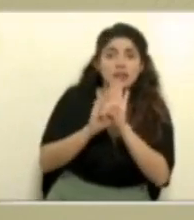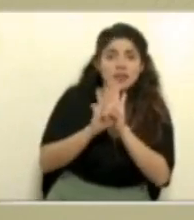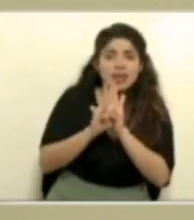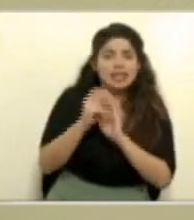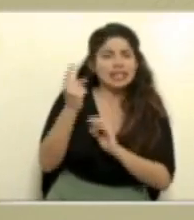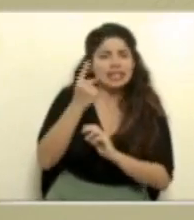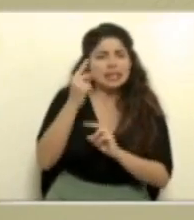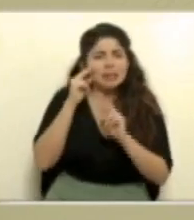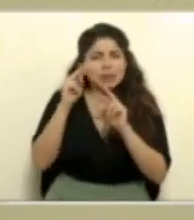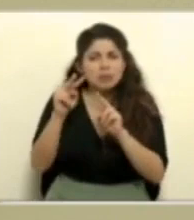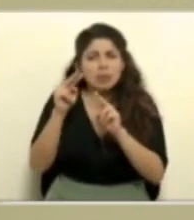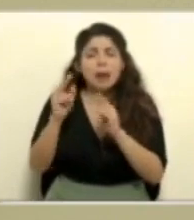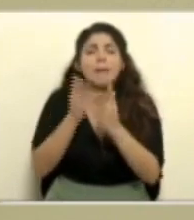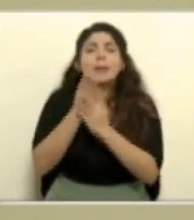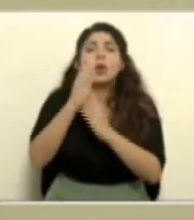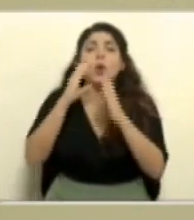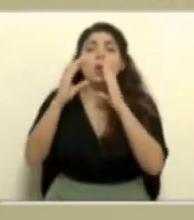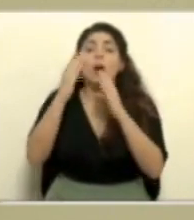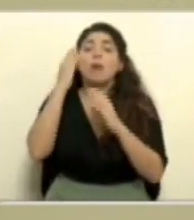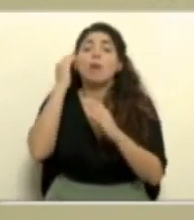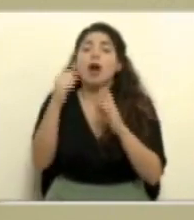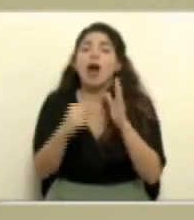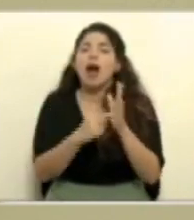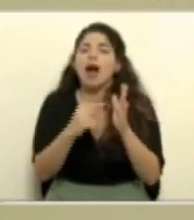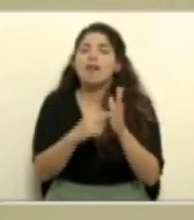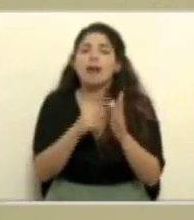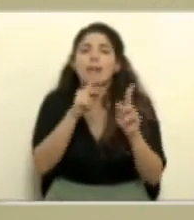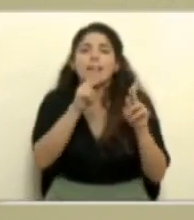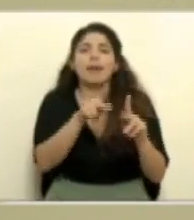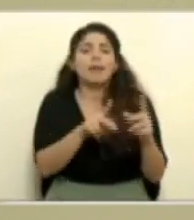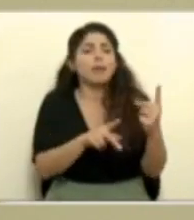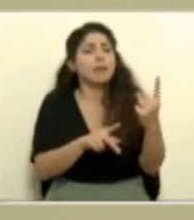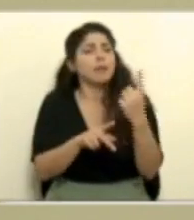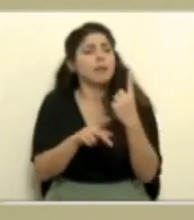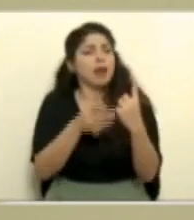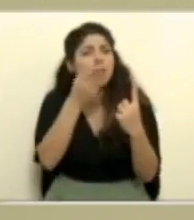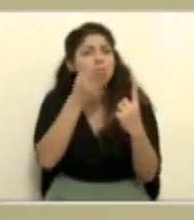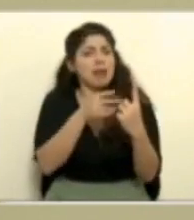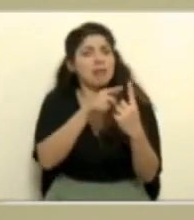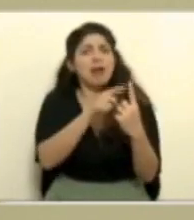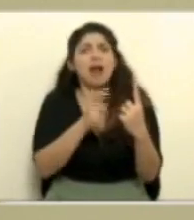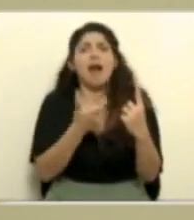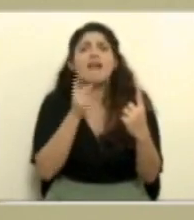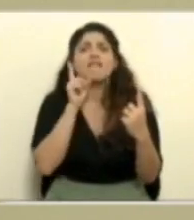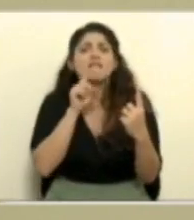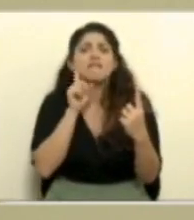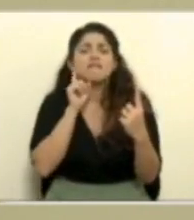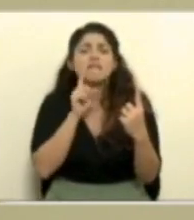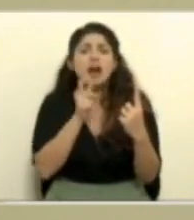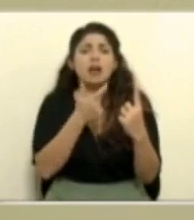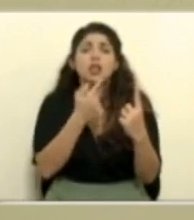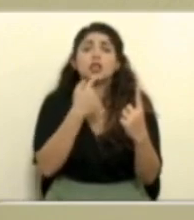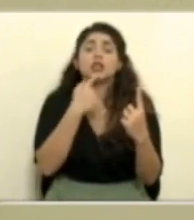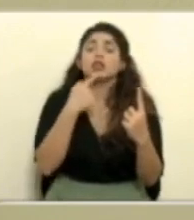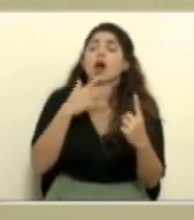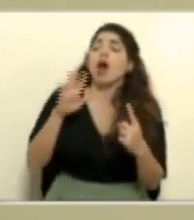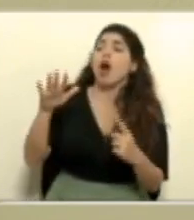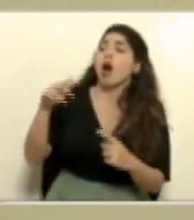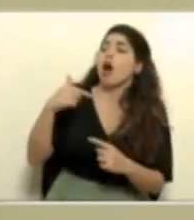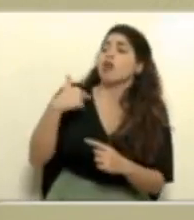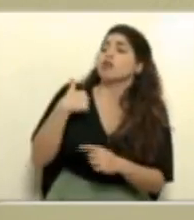estén al tanto de los medios de comunicación porque a veces si llega alguna persona que incluso puede tener algún carnet falsificado dice que es que están haciendo